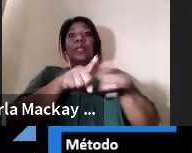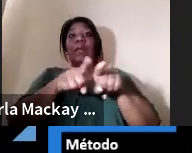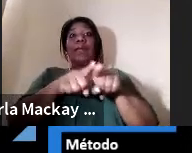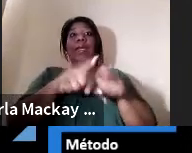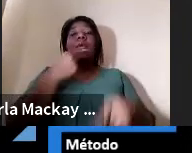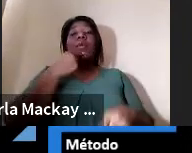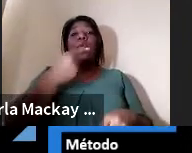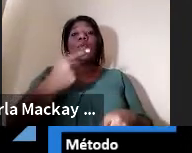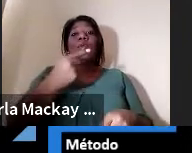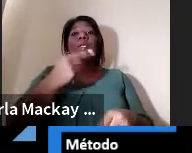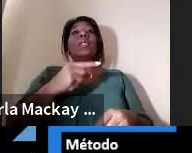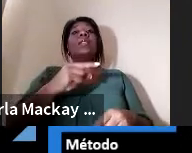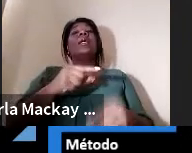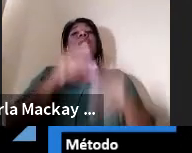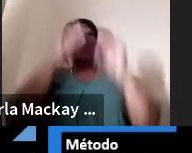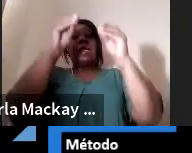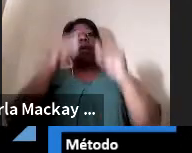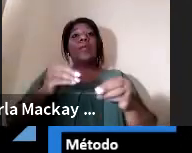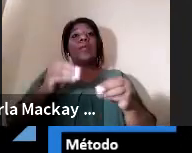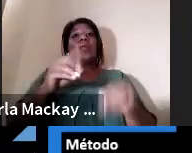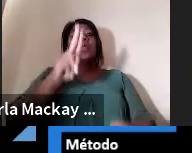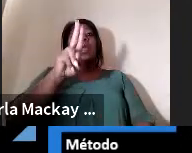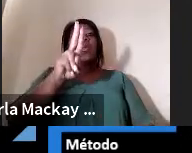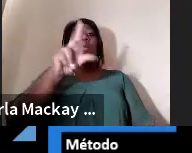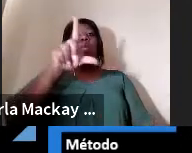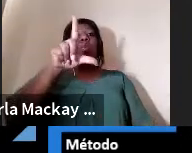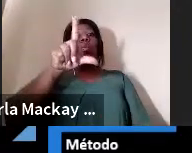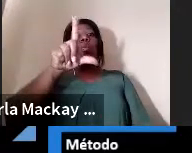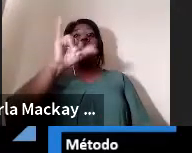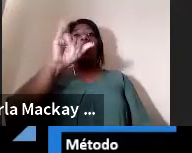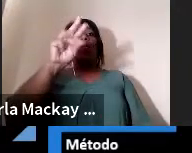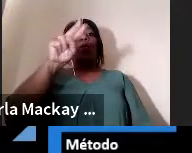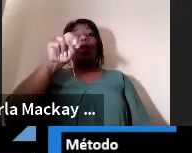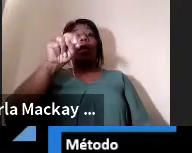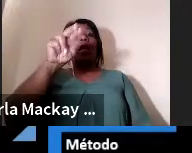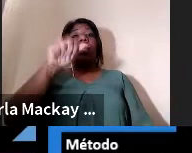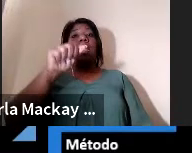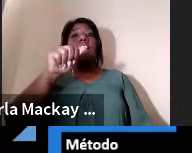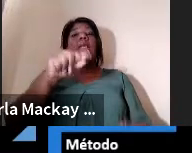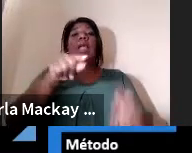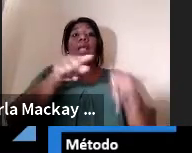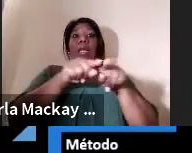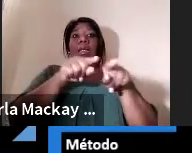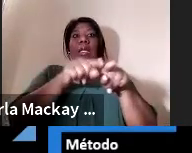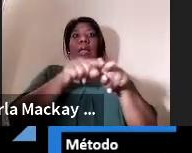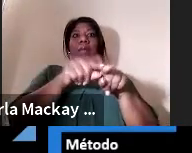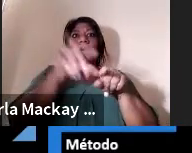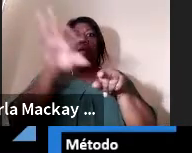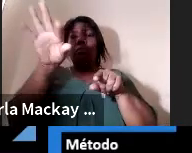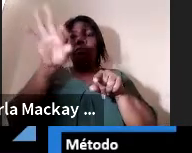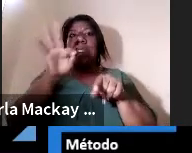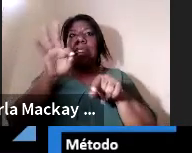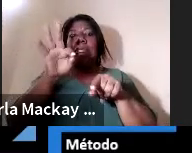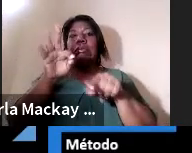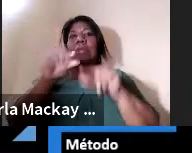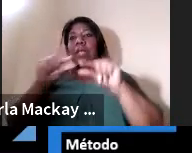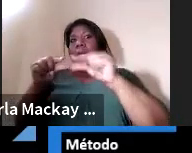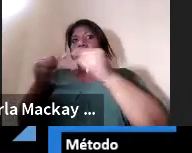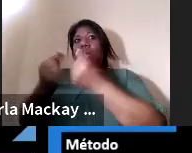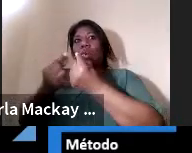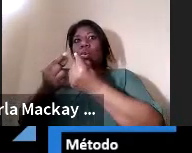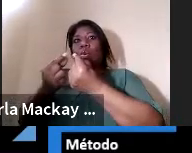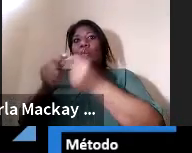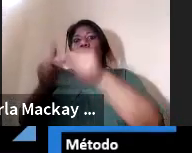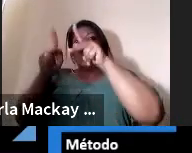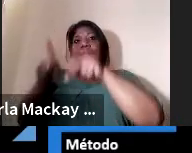tomar en cuenta a aquellas personas que tengan algún tipo de discapacidad. Por eso que hemos unificado un